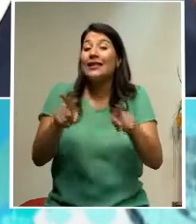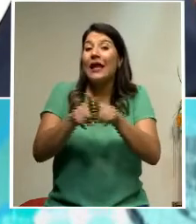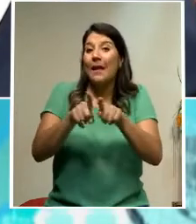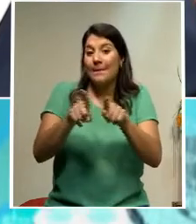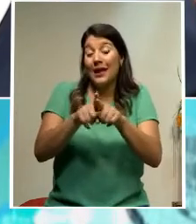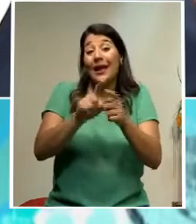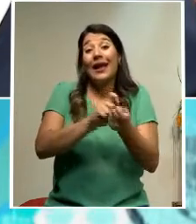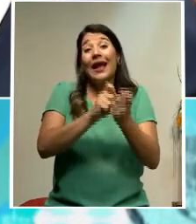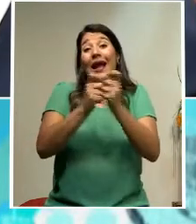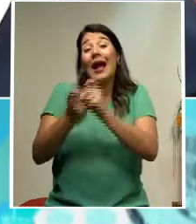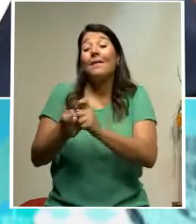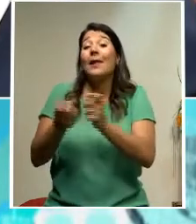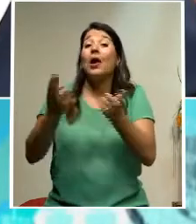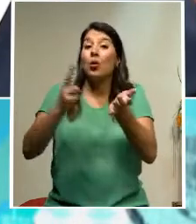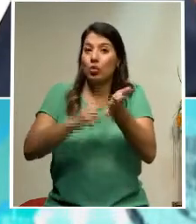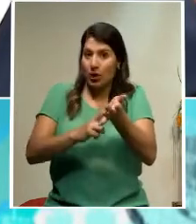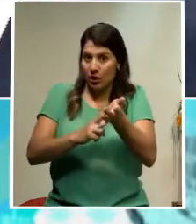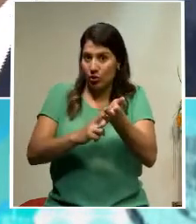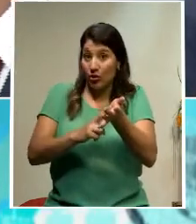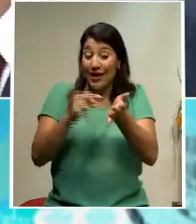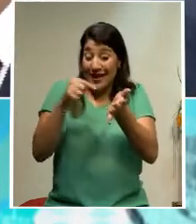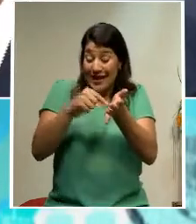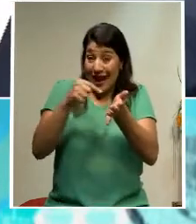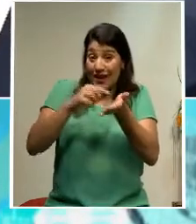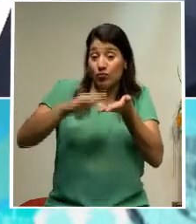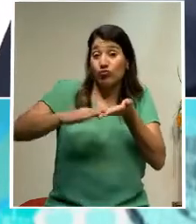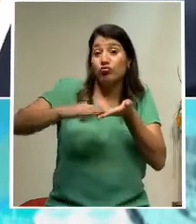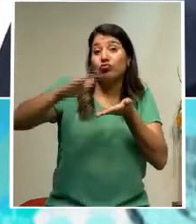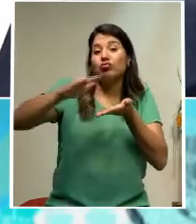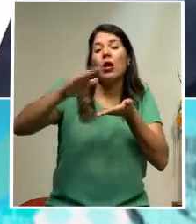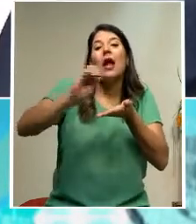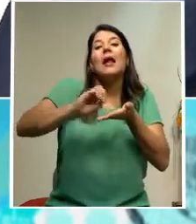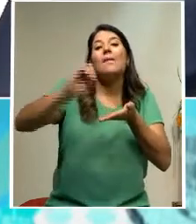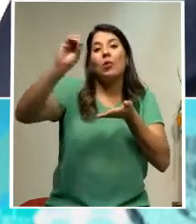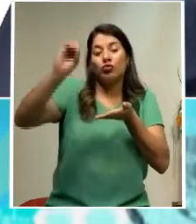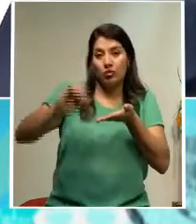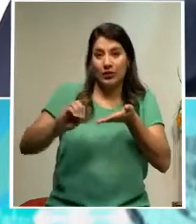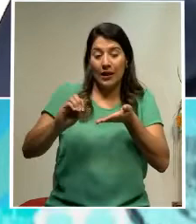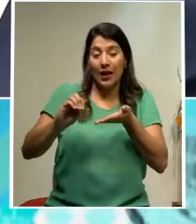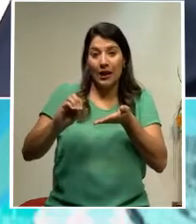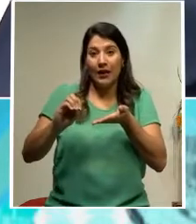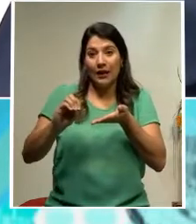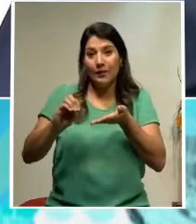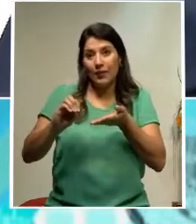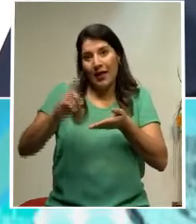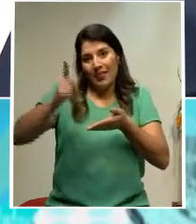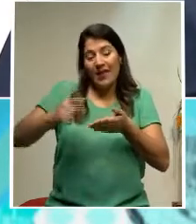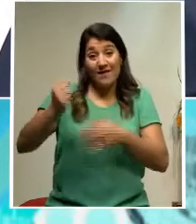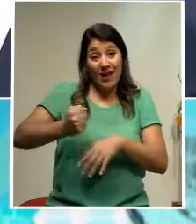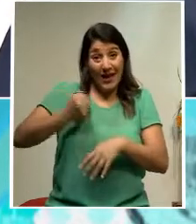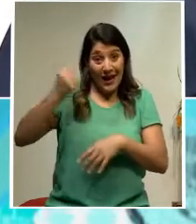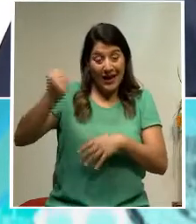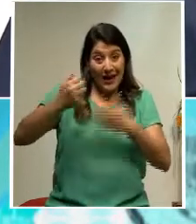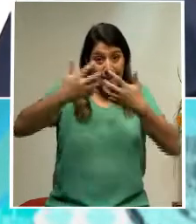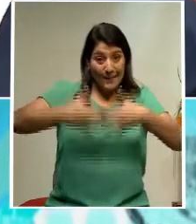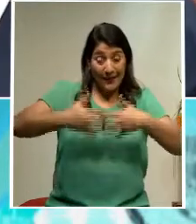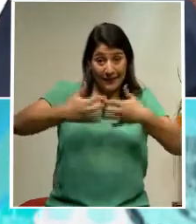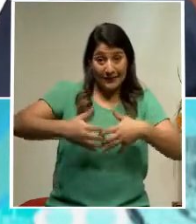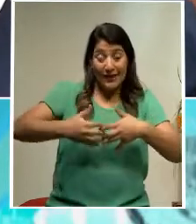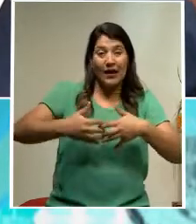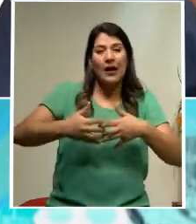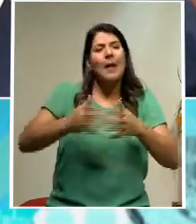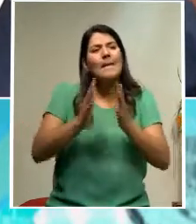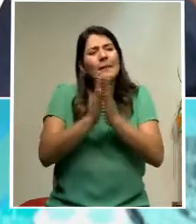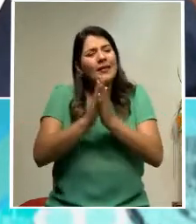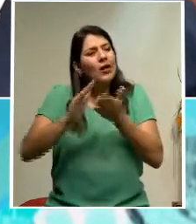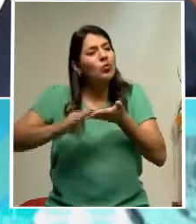contrato donde se elevaba el porcentaje de la empresa lo que iba a ganar, que inicialmente era el 32% y ellos pedían que